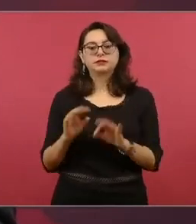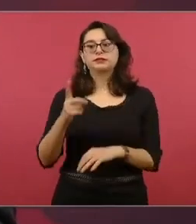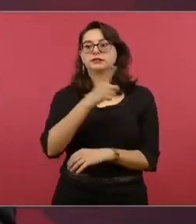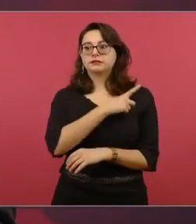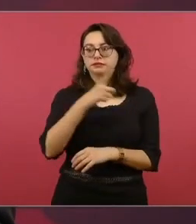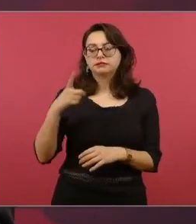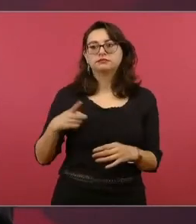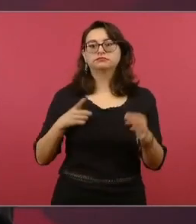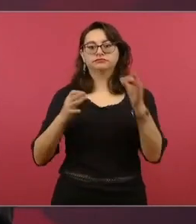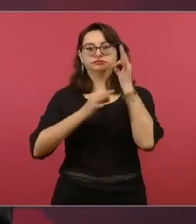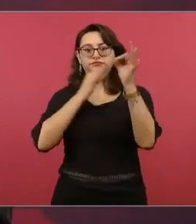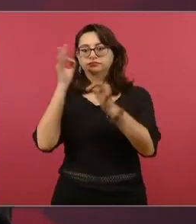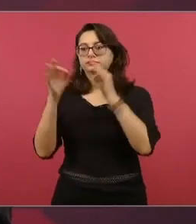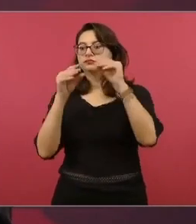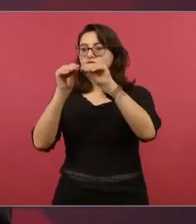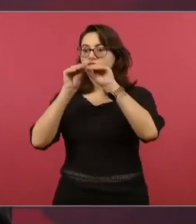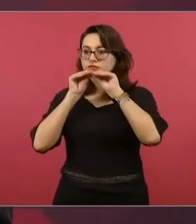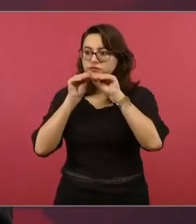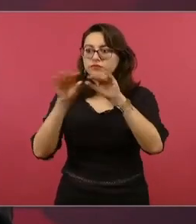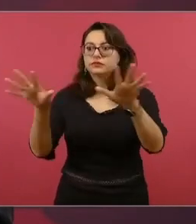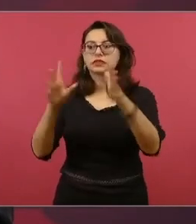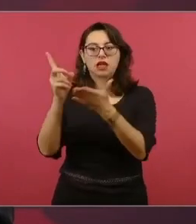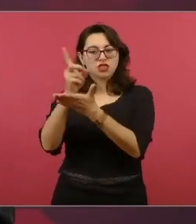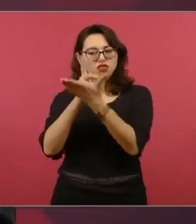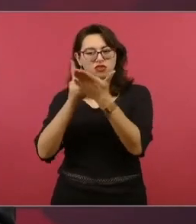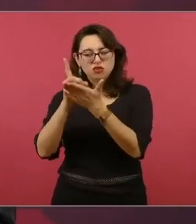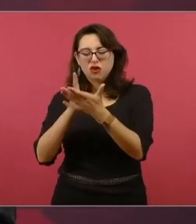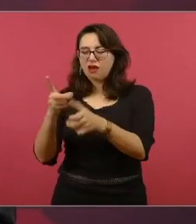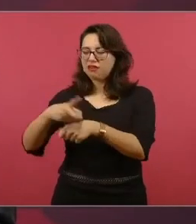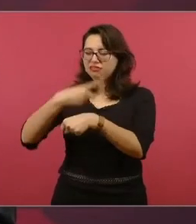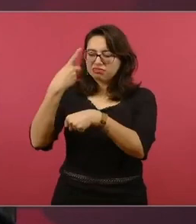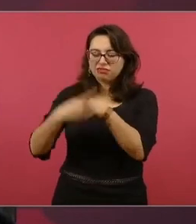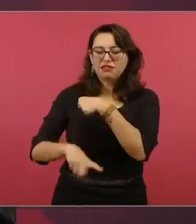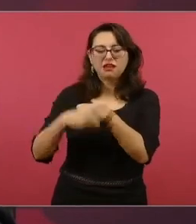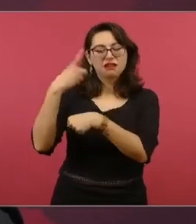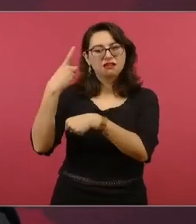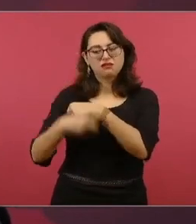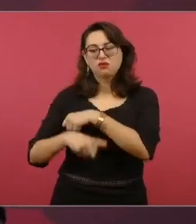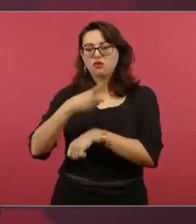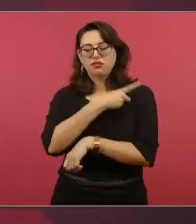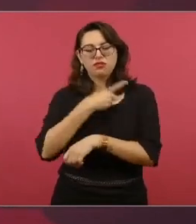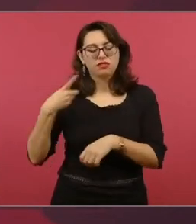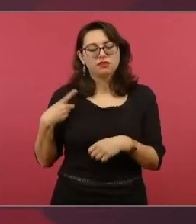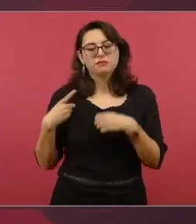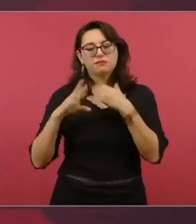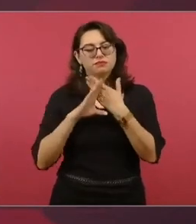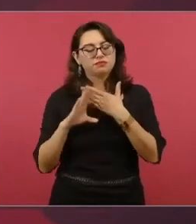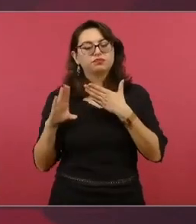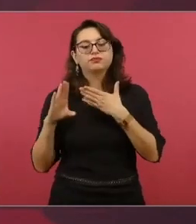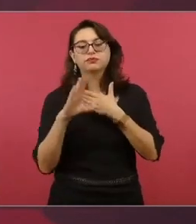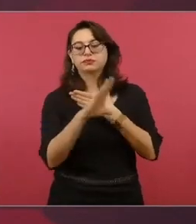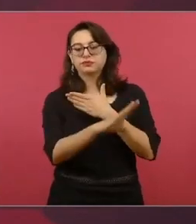sobre el daño de las drogas. Nada de que